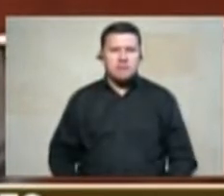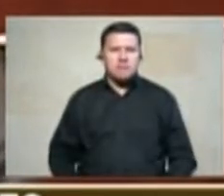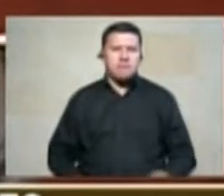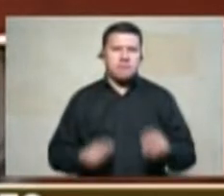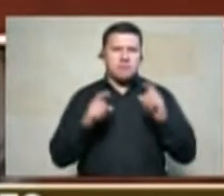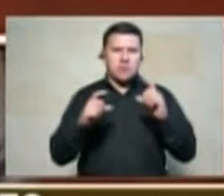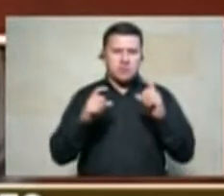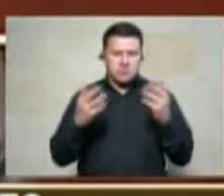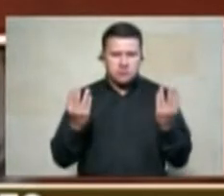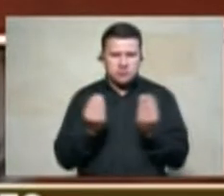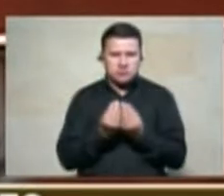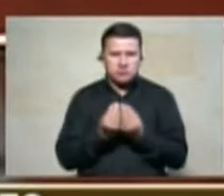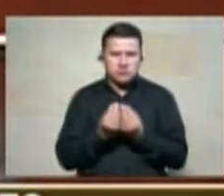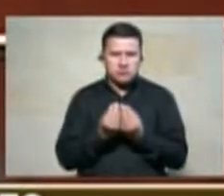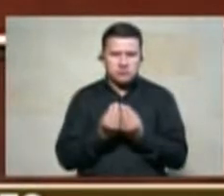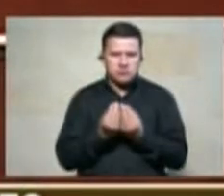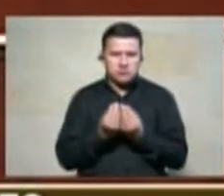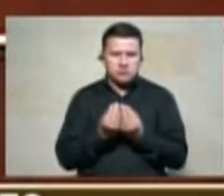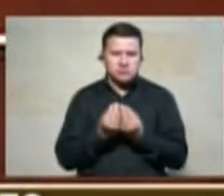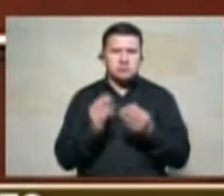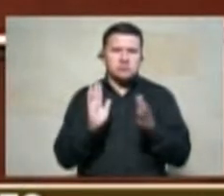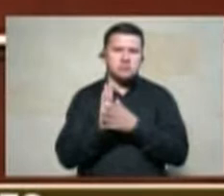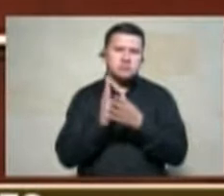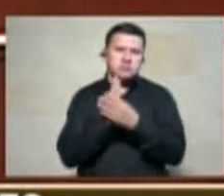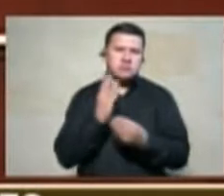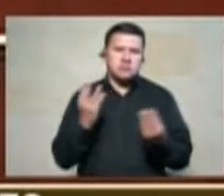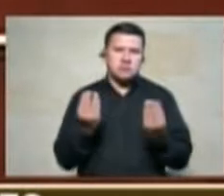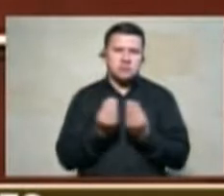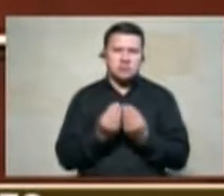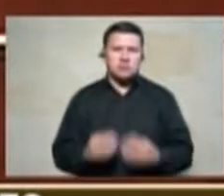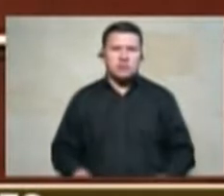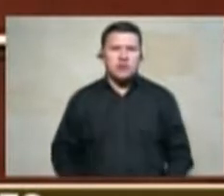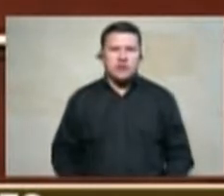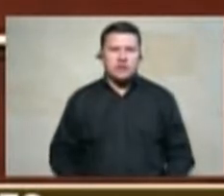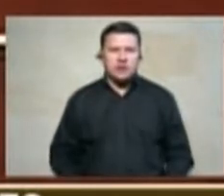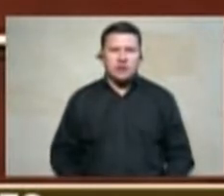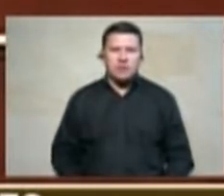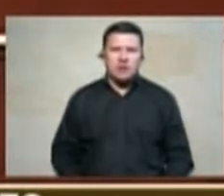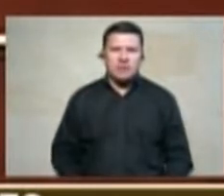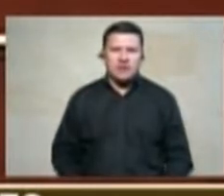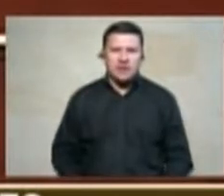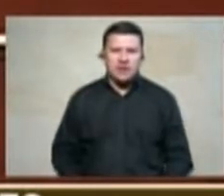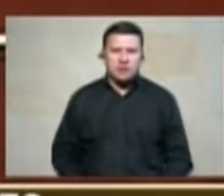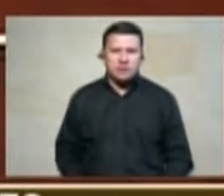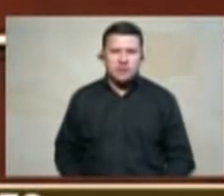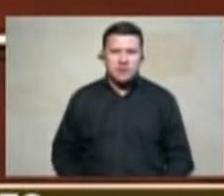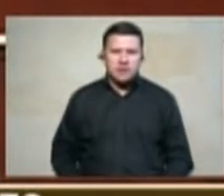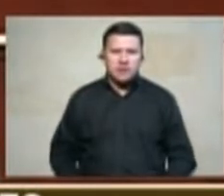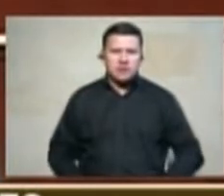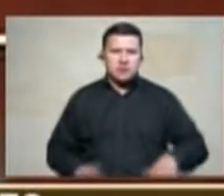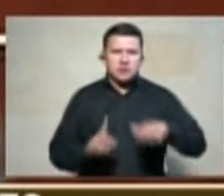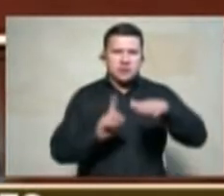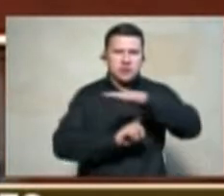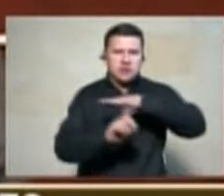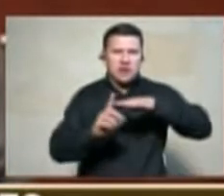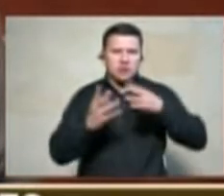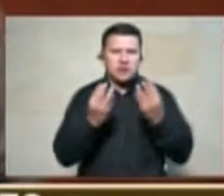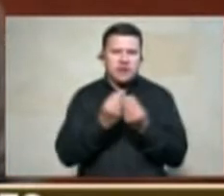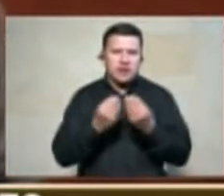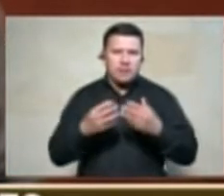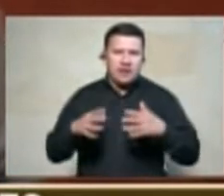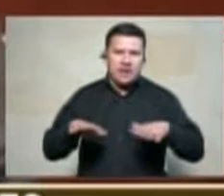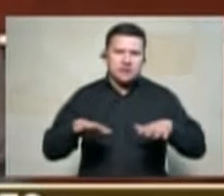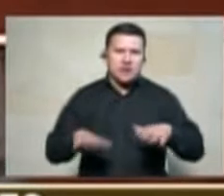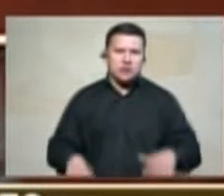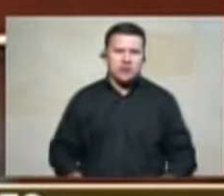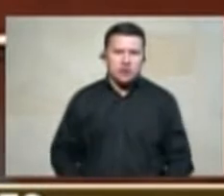Cúcuta al señor lo ampararon de pobreza que belleza en el mundo vaya a darse uno cuenta